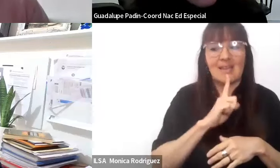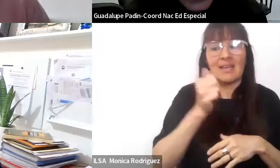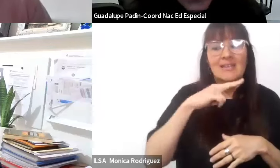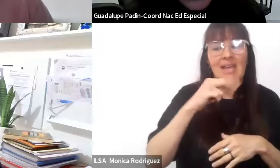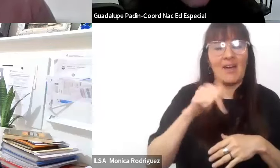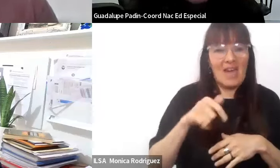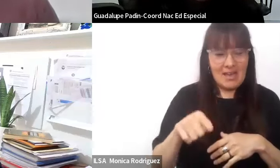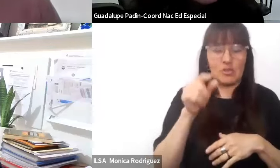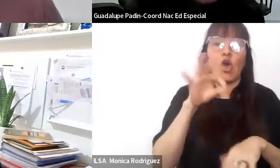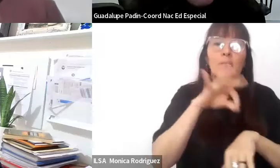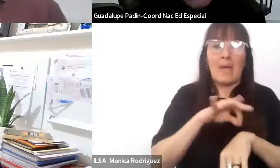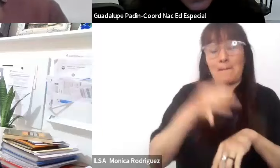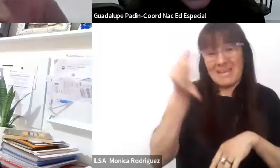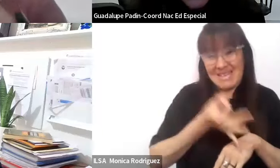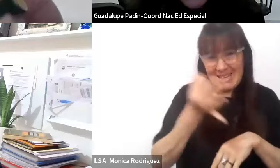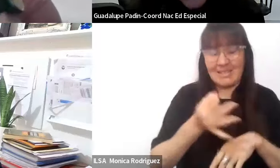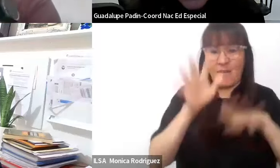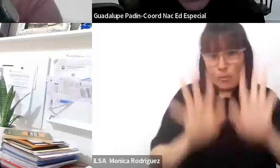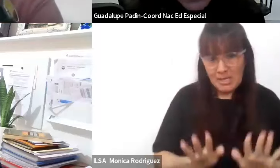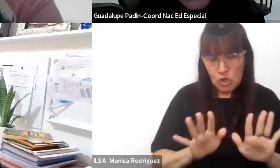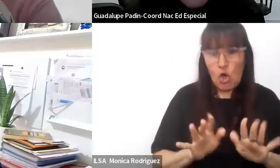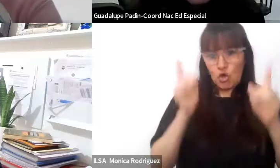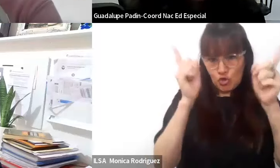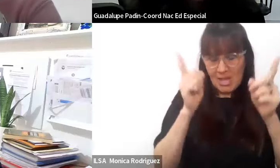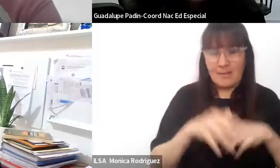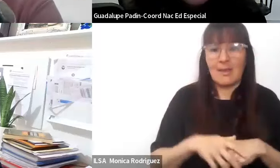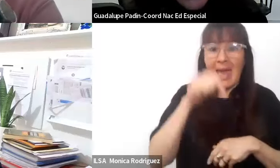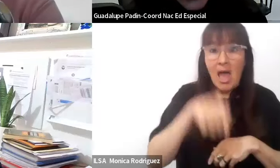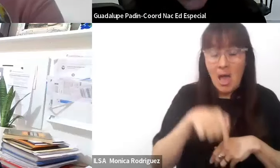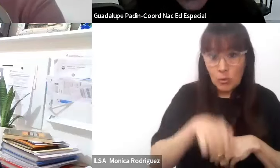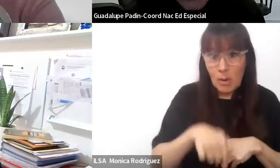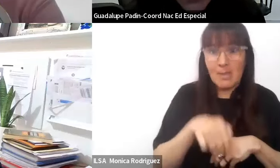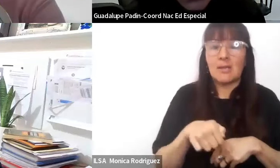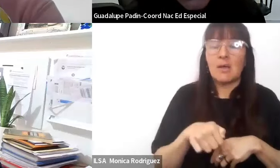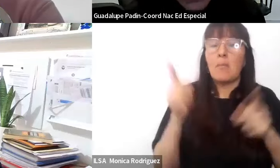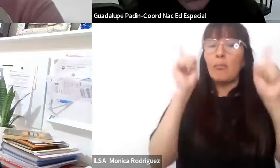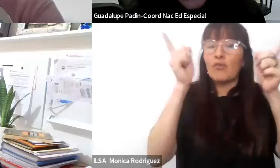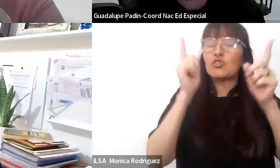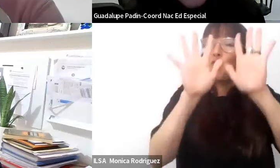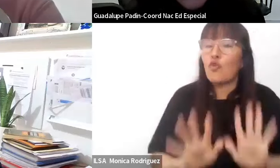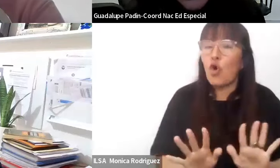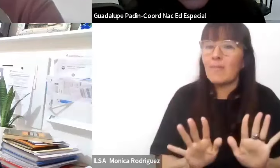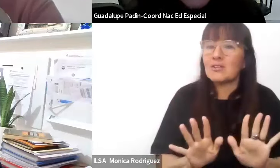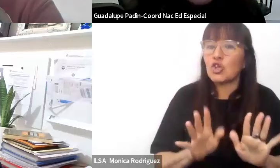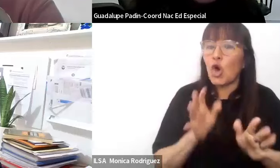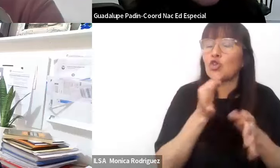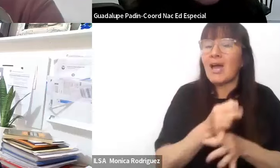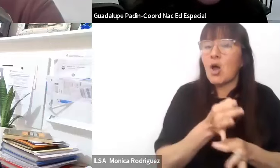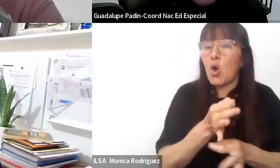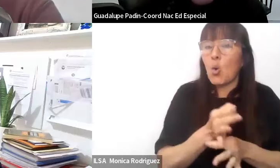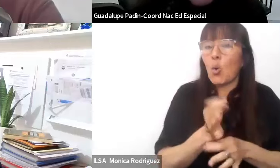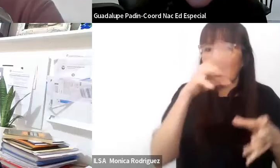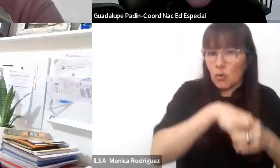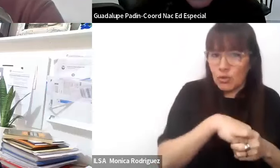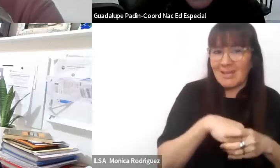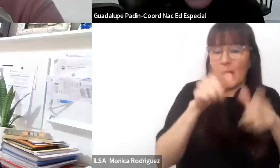Ciencias de la Educación y de la Formación. Actualmente se desarrolla como profesor formador de Escuela Inclusiva, alumnos